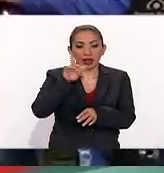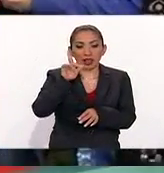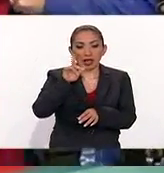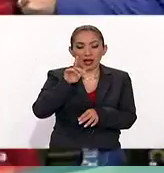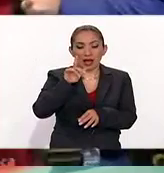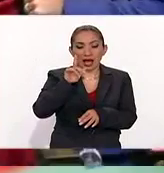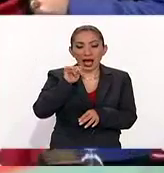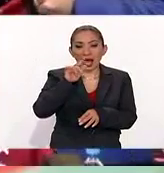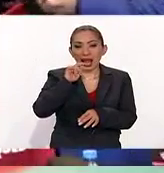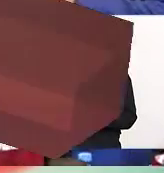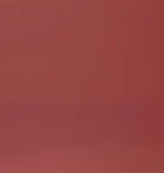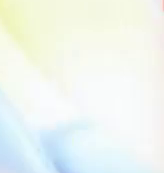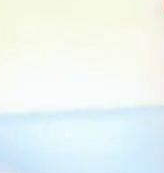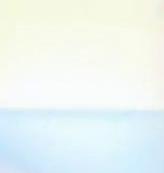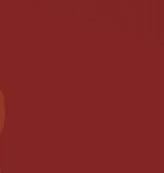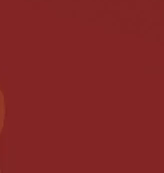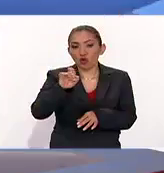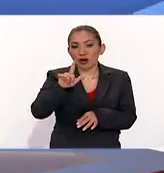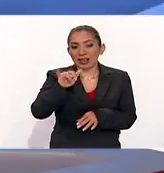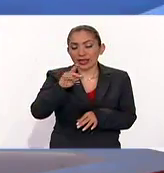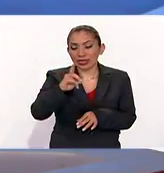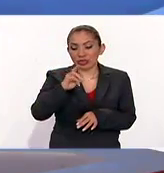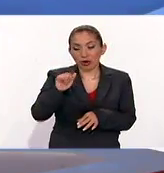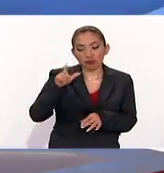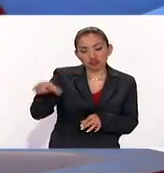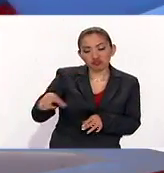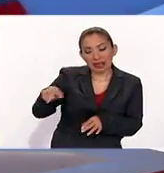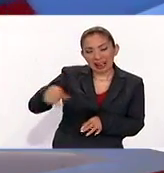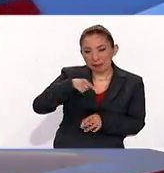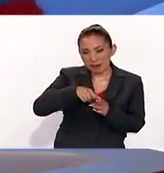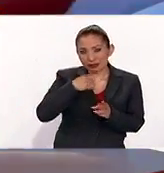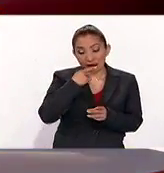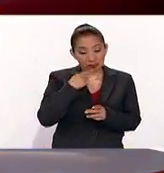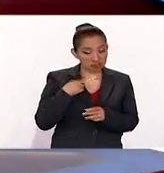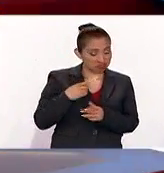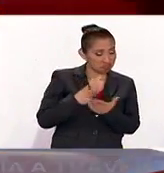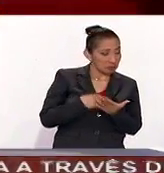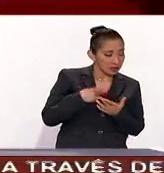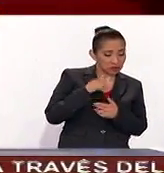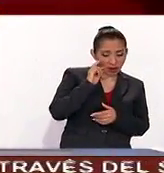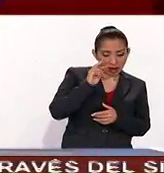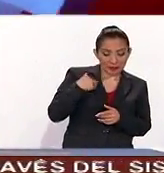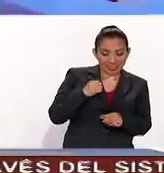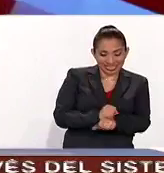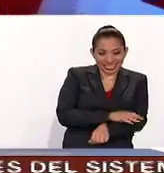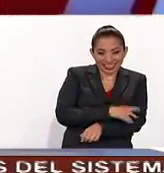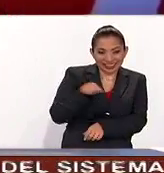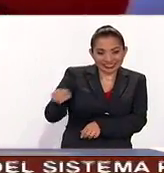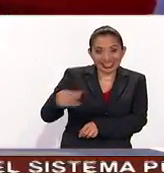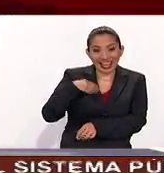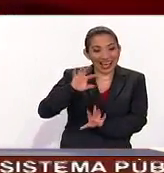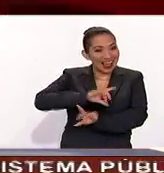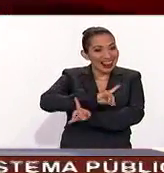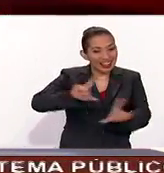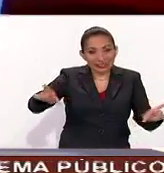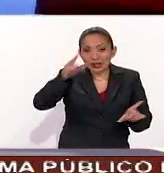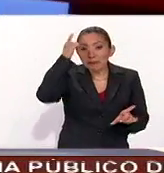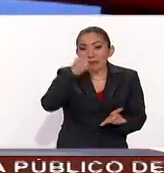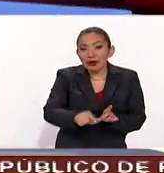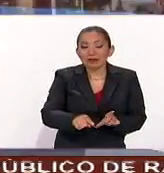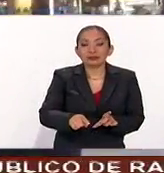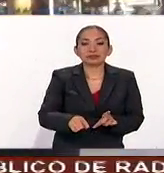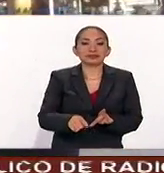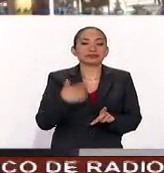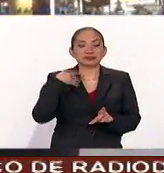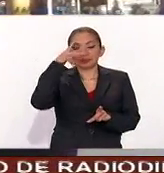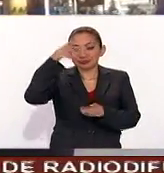Pulido Alan Pulido pues empieza a comentar la gente y se empezó a emocionar de que ya iba a estar listo para llegar